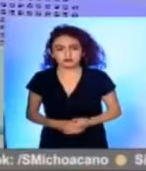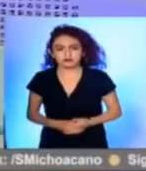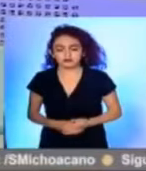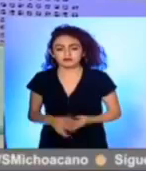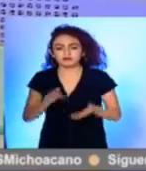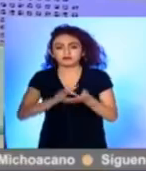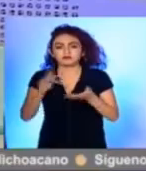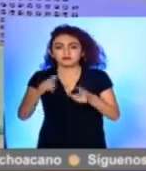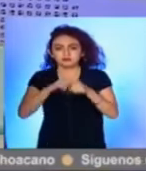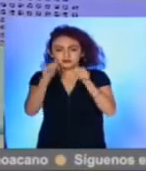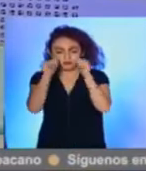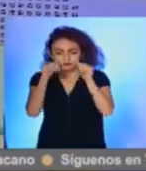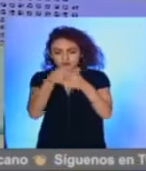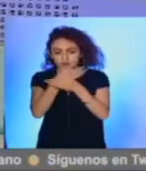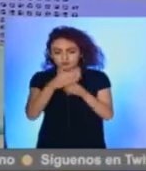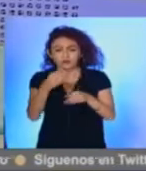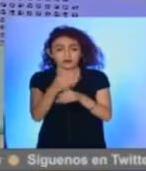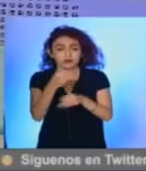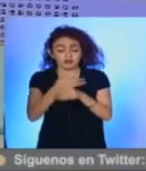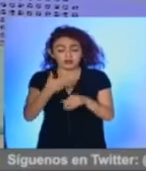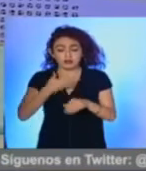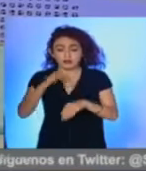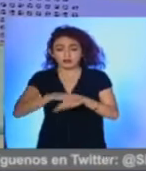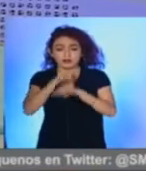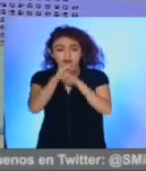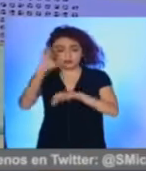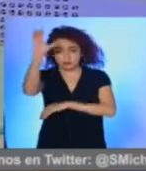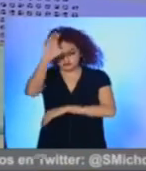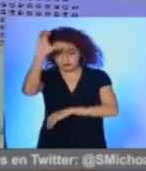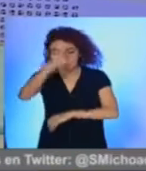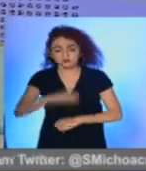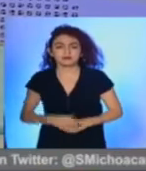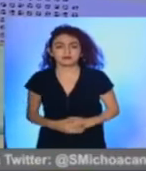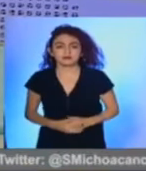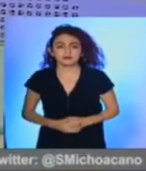Gracias por continuar con nosotros. Tenemos información cultural.